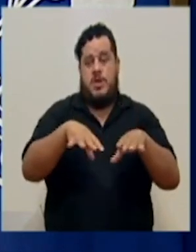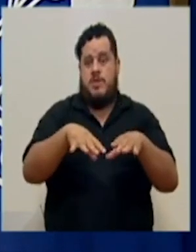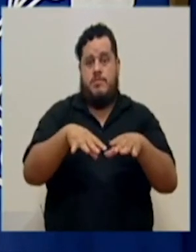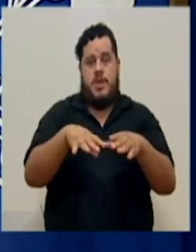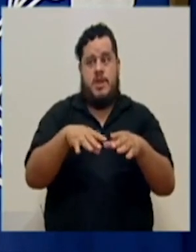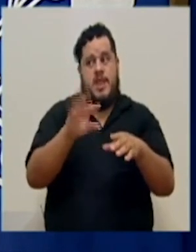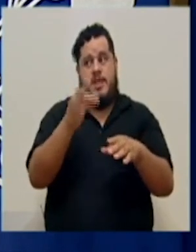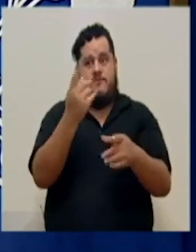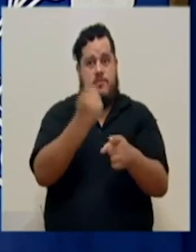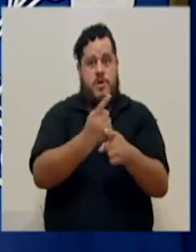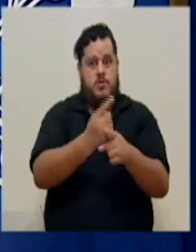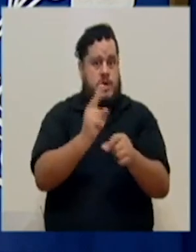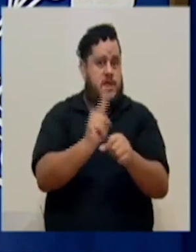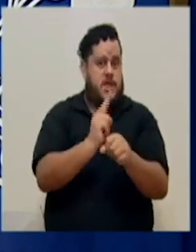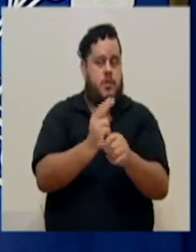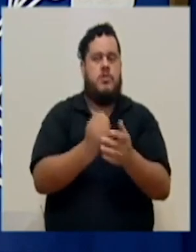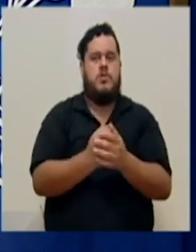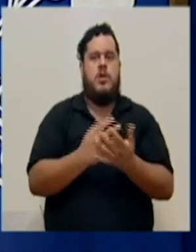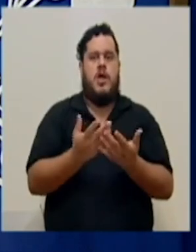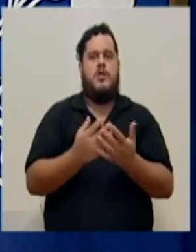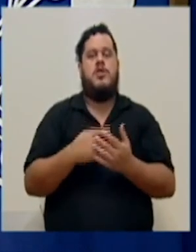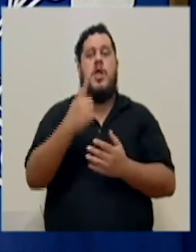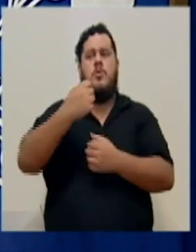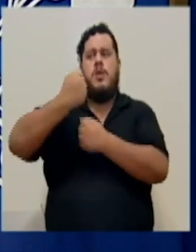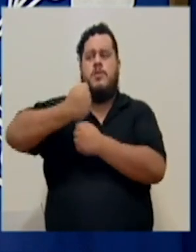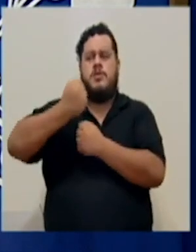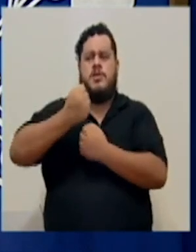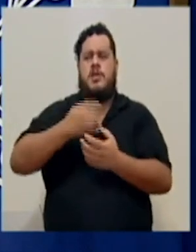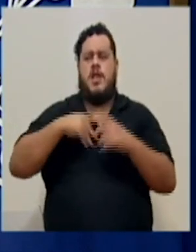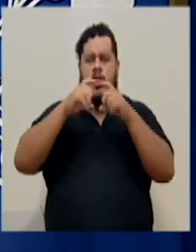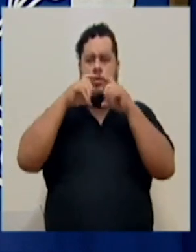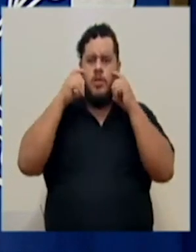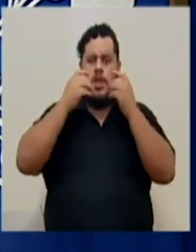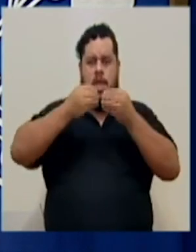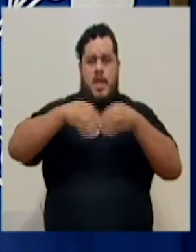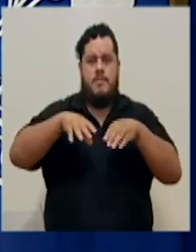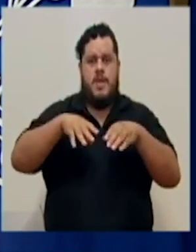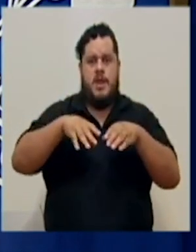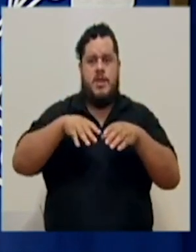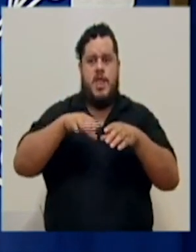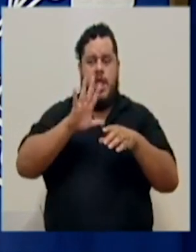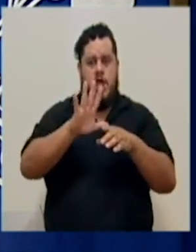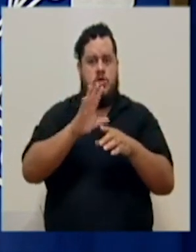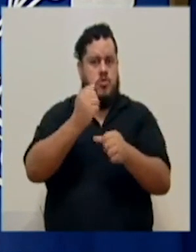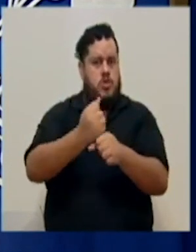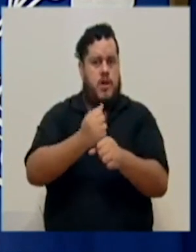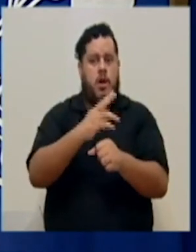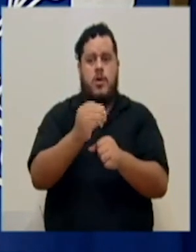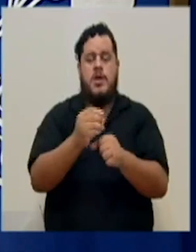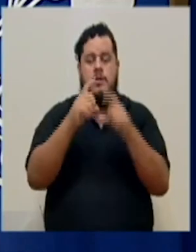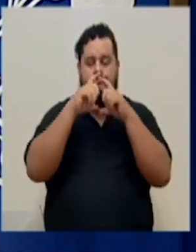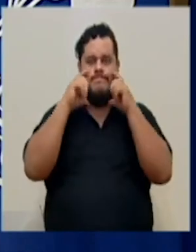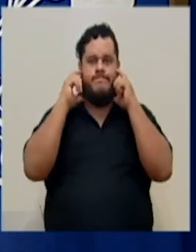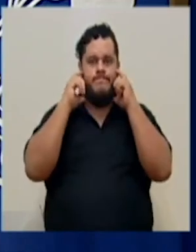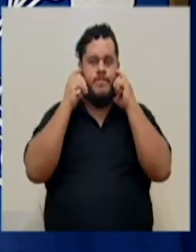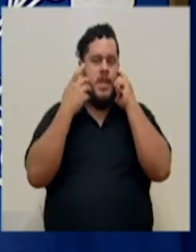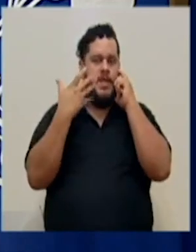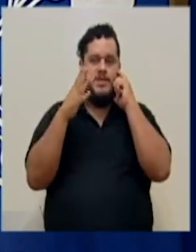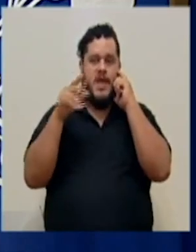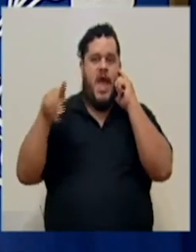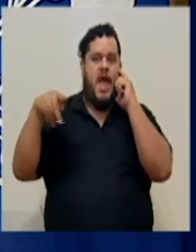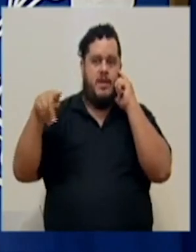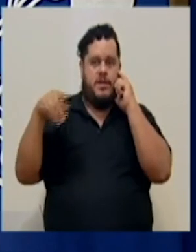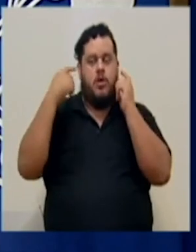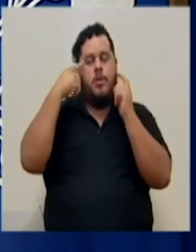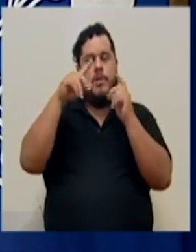día, ¿verdad?, elevando la voz en una manifestación, el cubrebocas pierde el efecto y entonces también, aunque lo tenga puesto, ya hay riesgo para